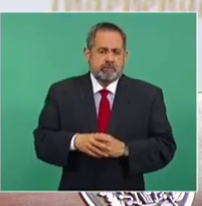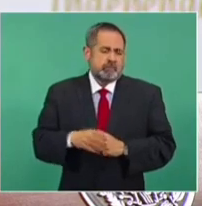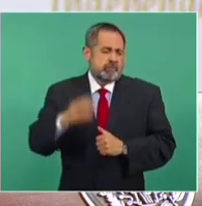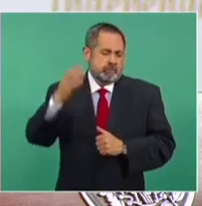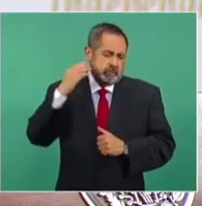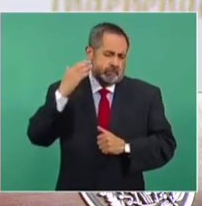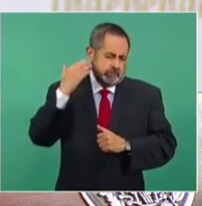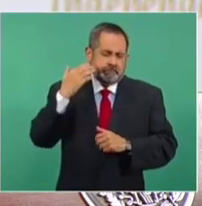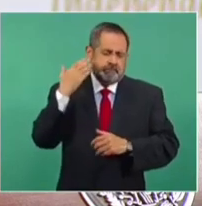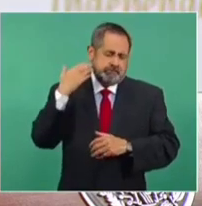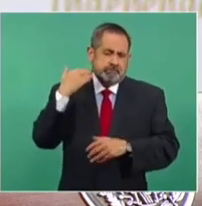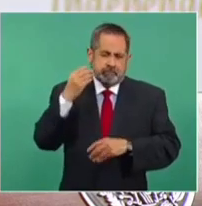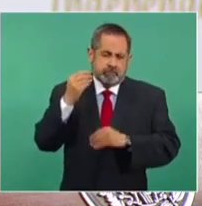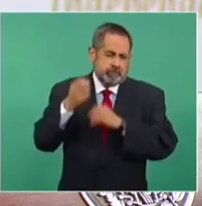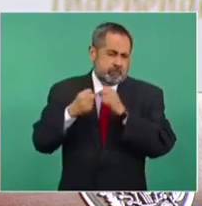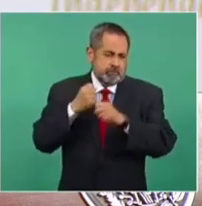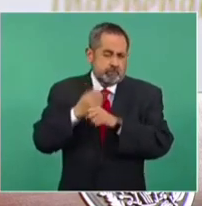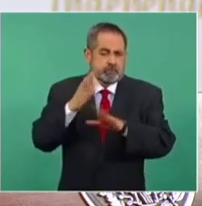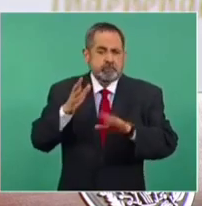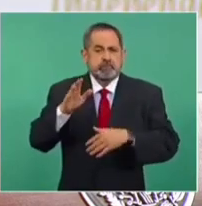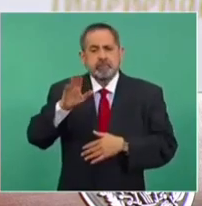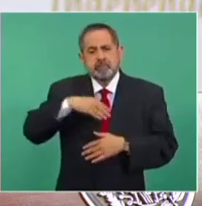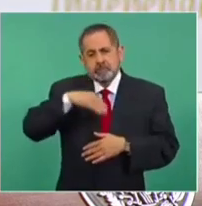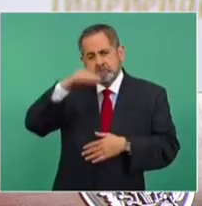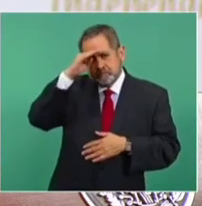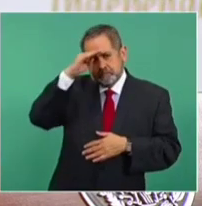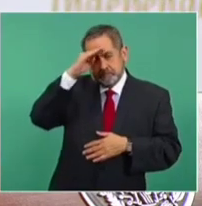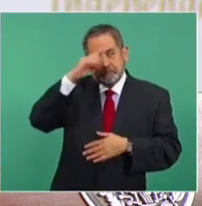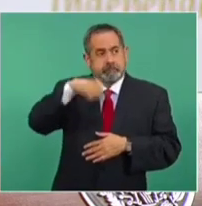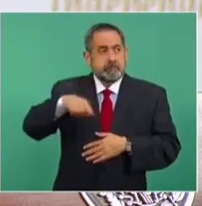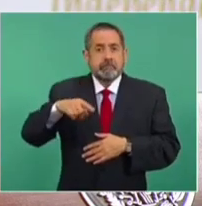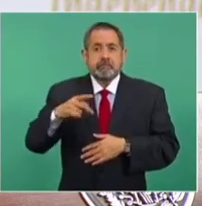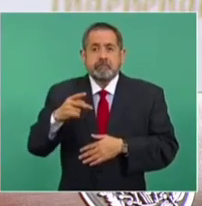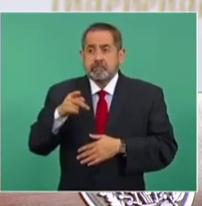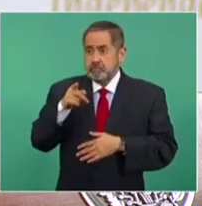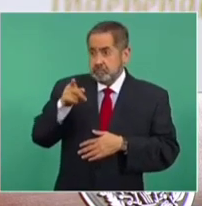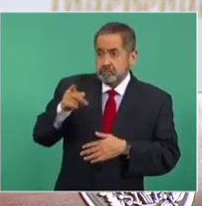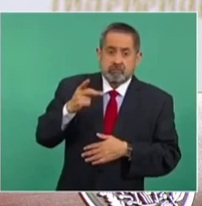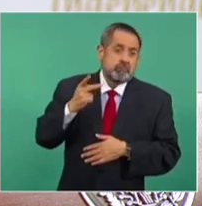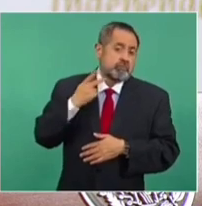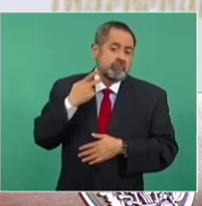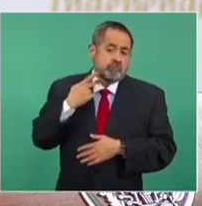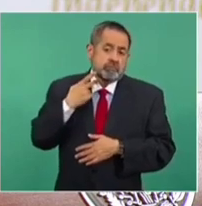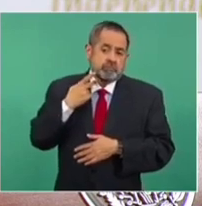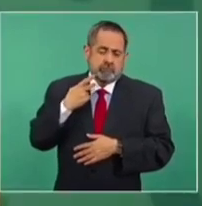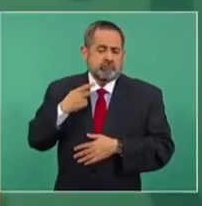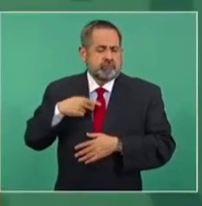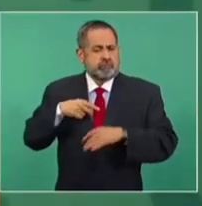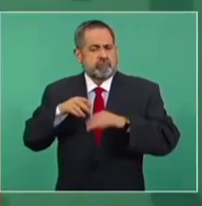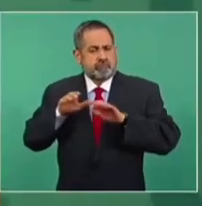tiempo se pensó que ser político era